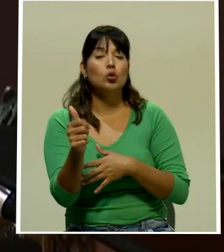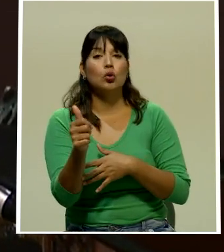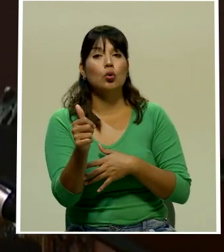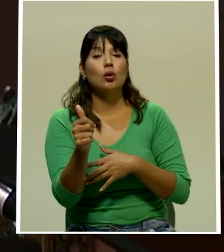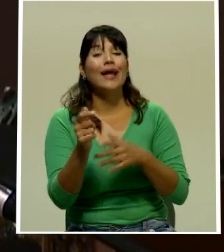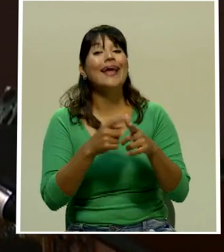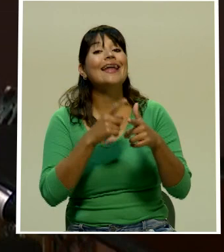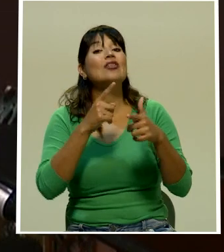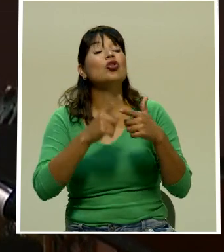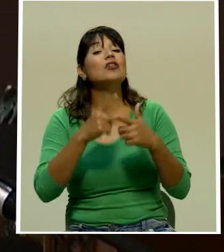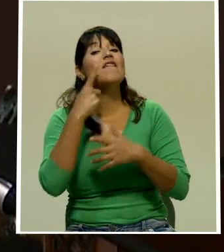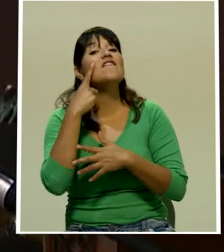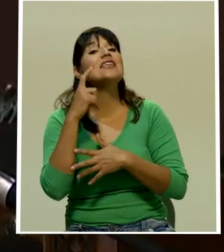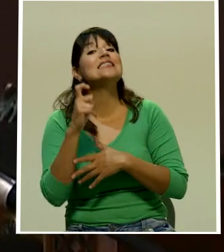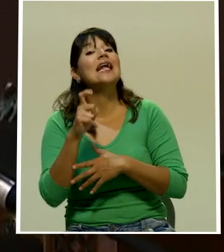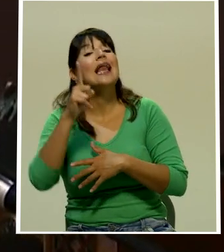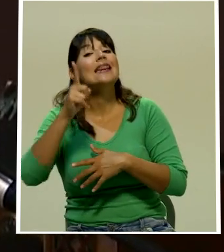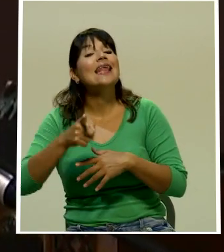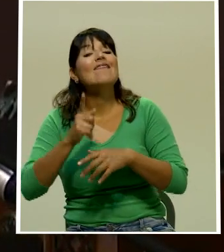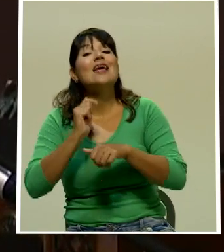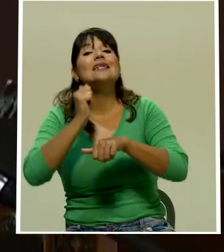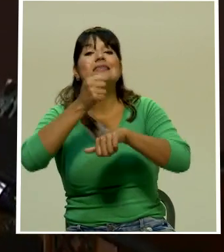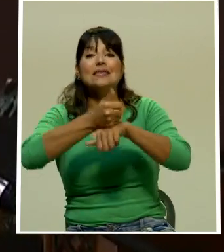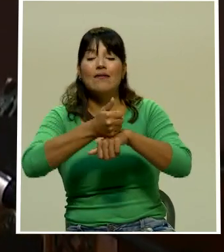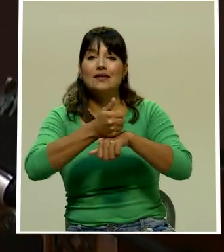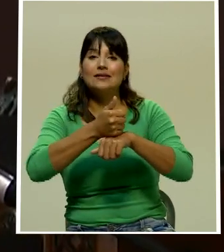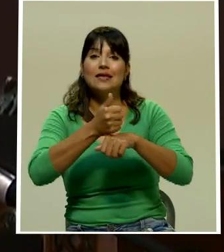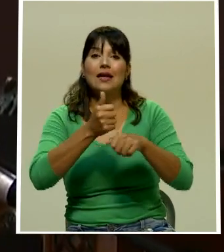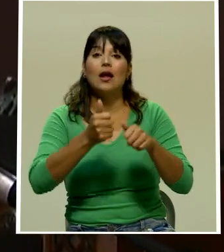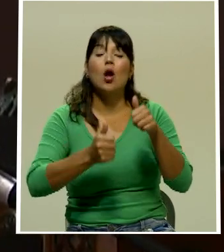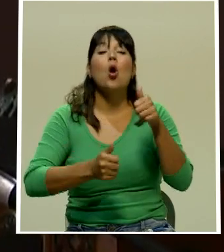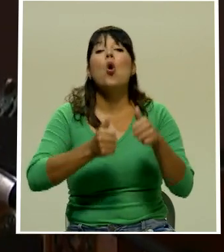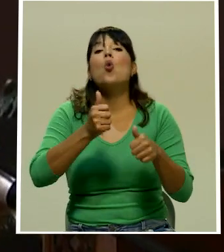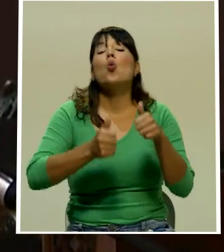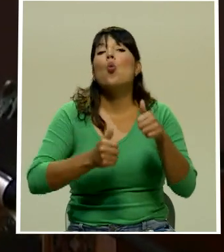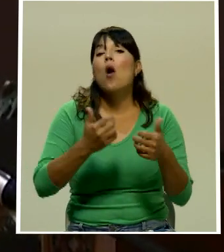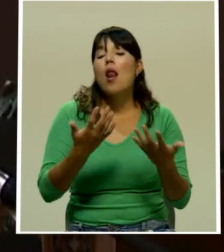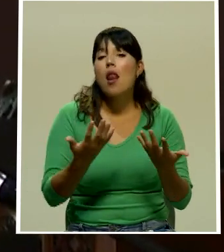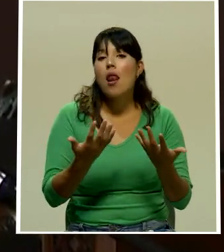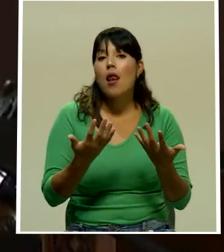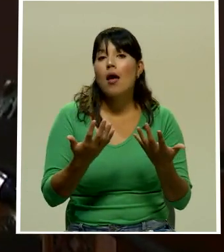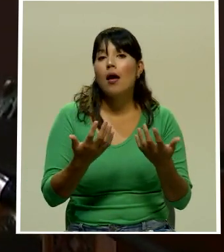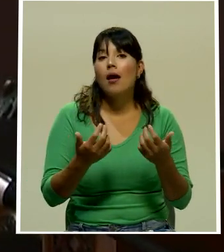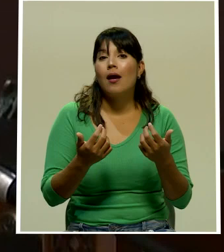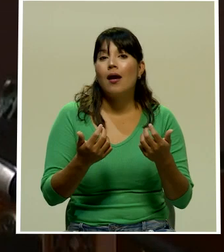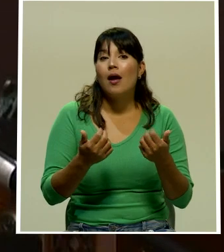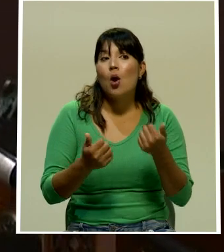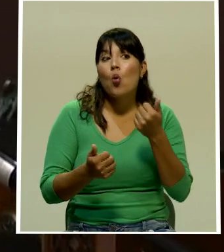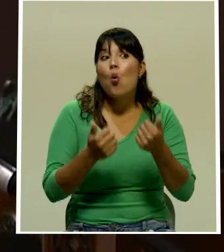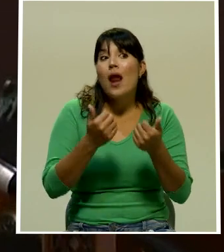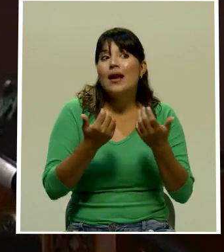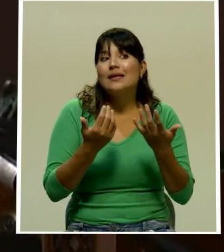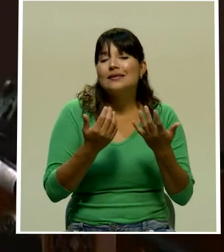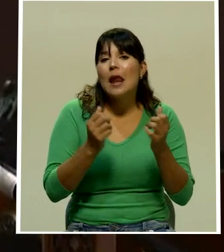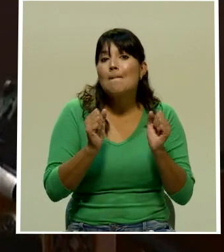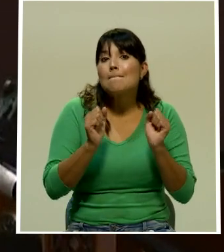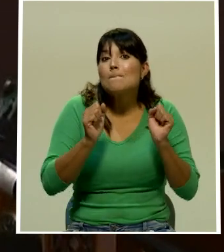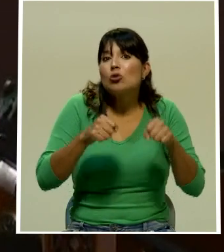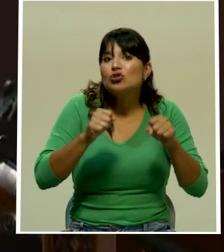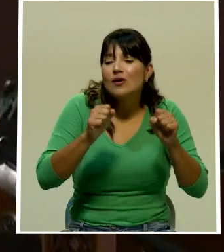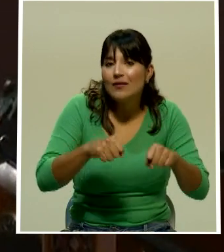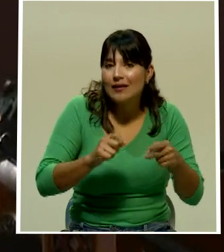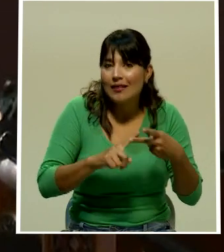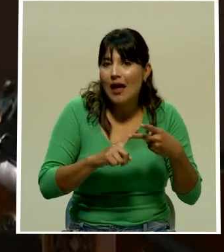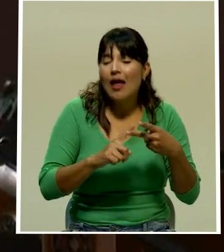la Fiscalía tiene que establecer primeramente cuál es el cuadro fáctico, cuál es el grado de probabilidad y cuáles son las